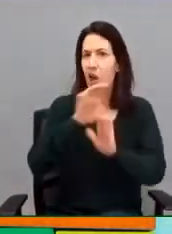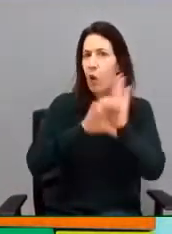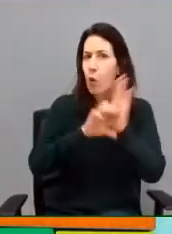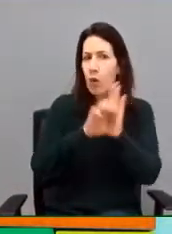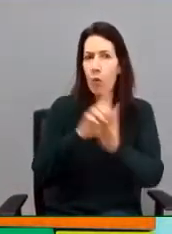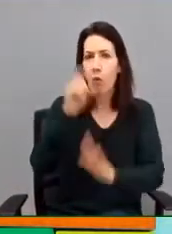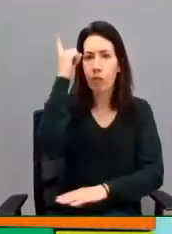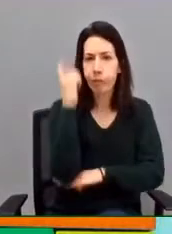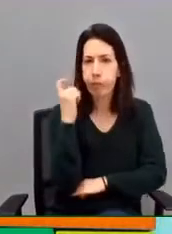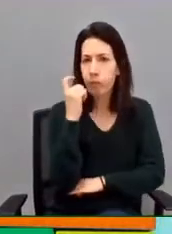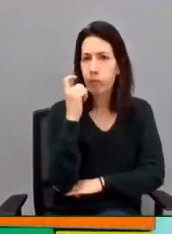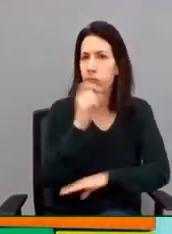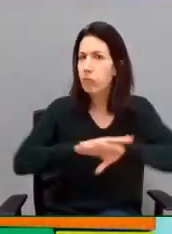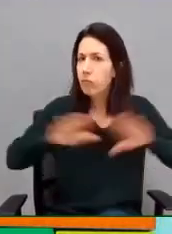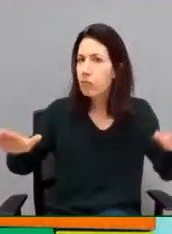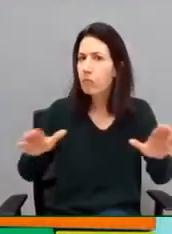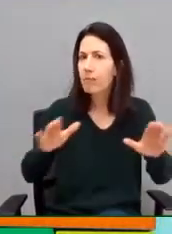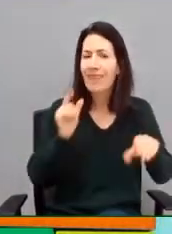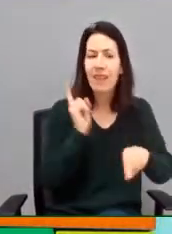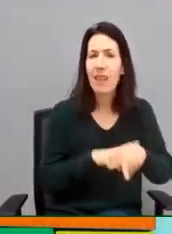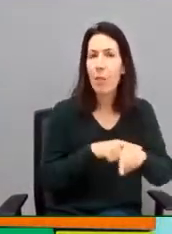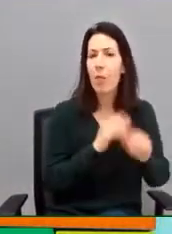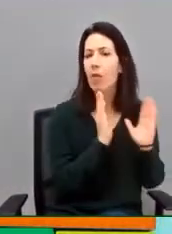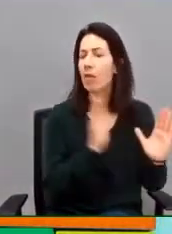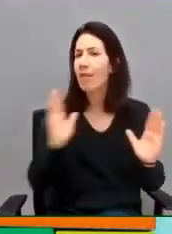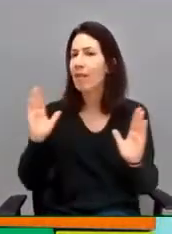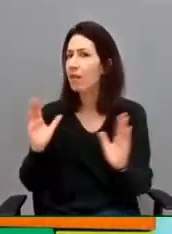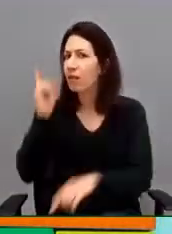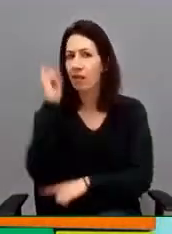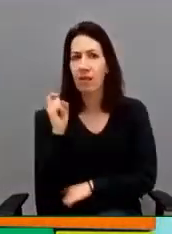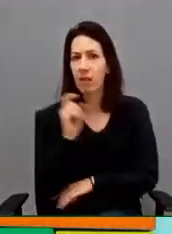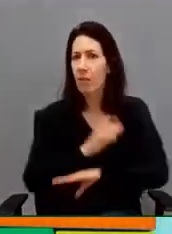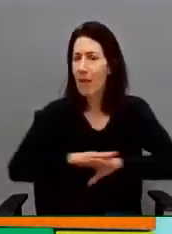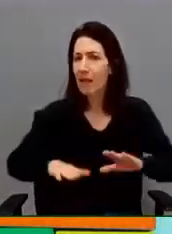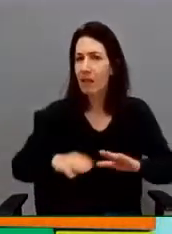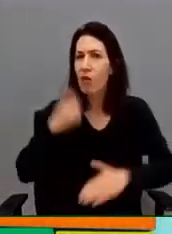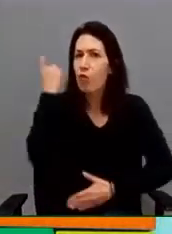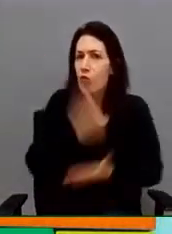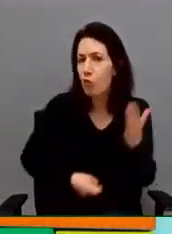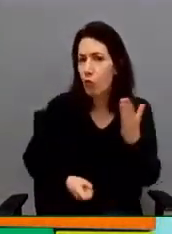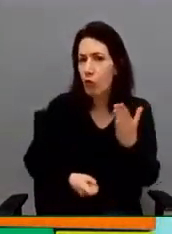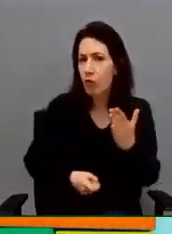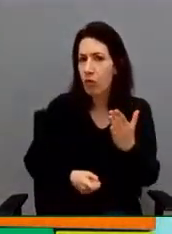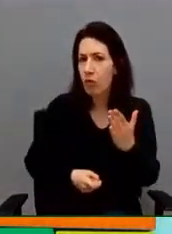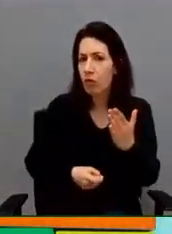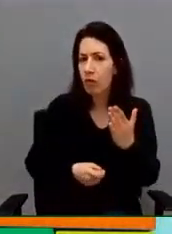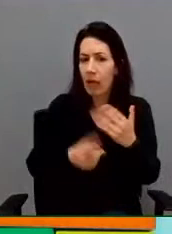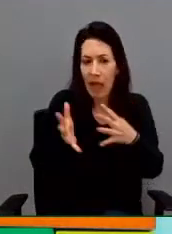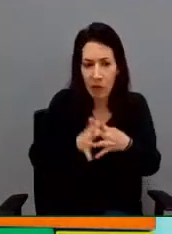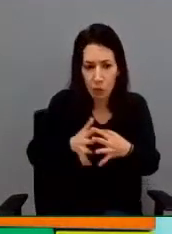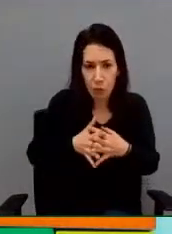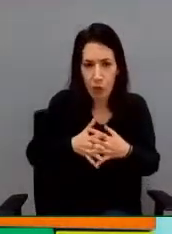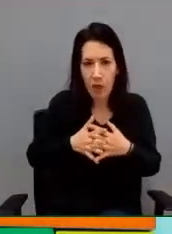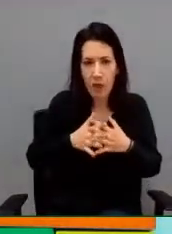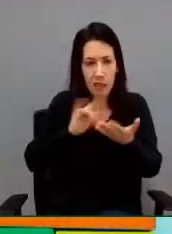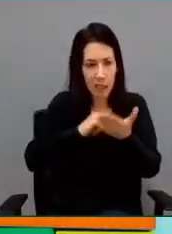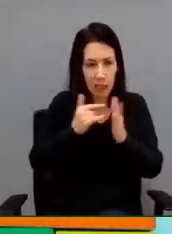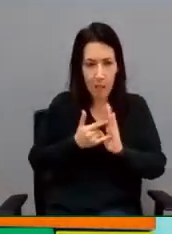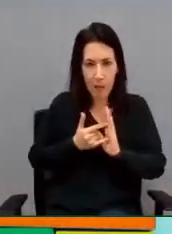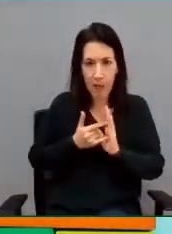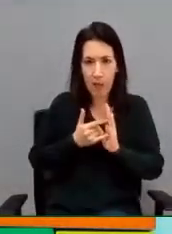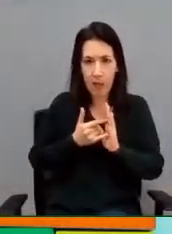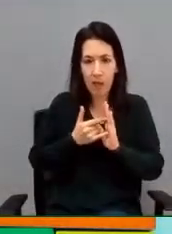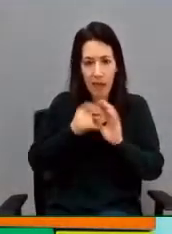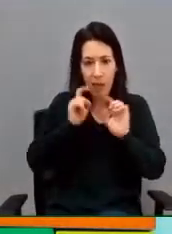establecidos, una temporalización muy cerrada y una rigidez definitoria y estructural del sistema